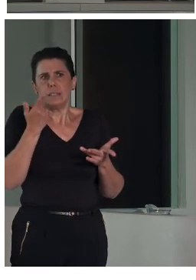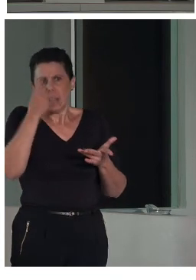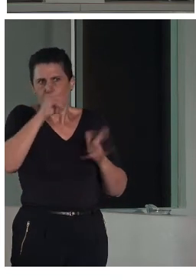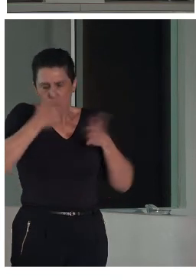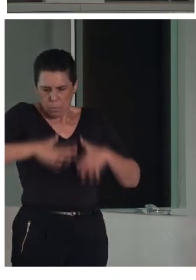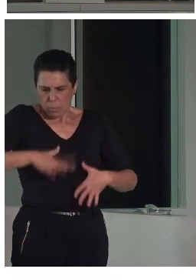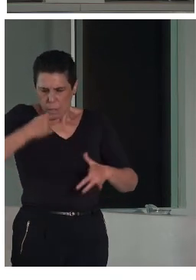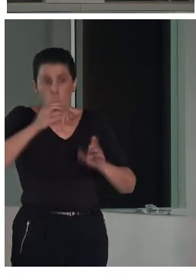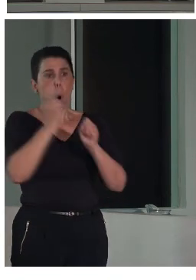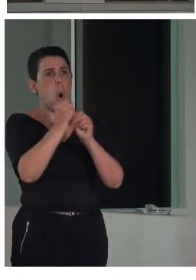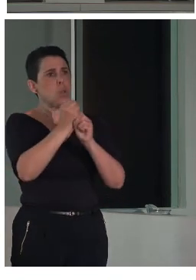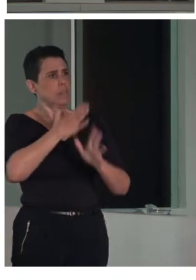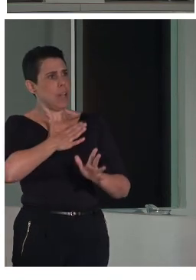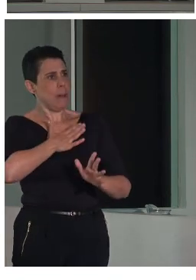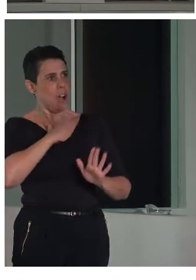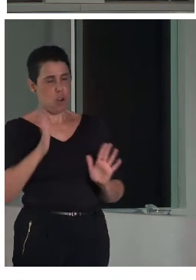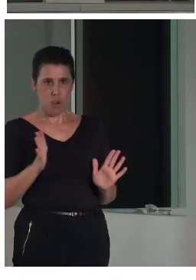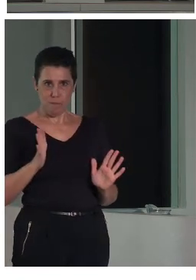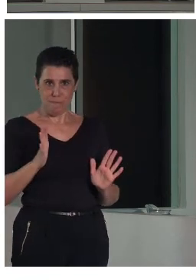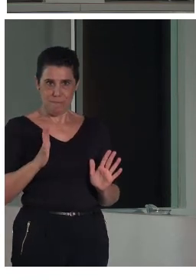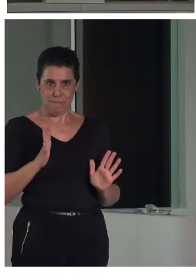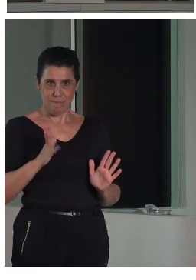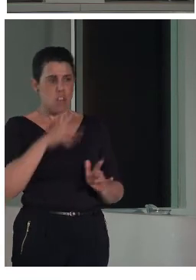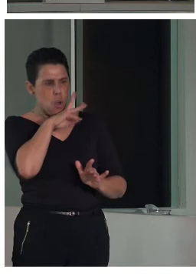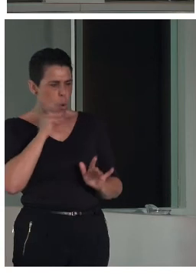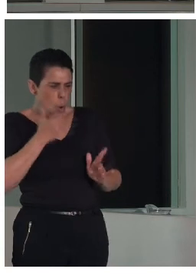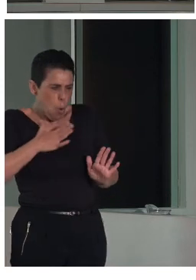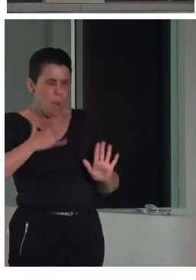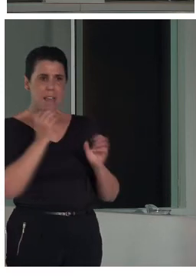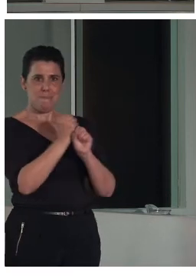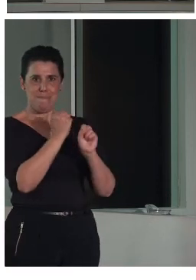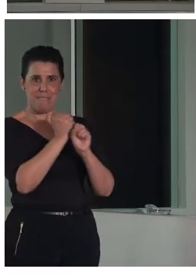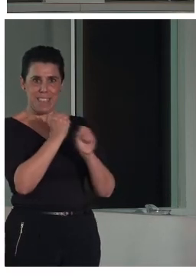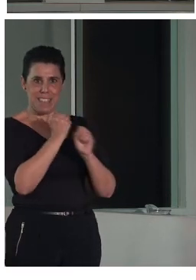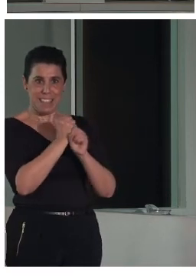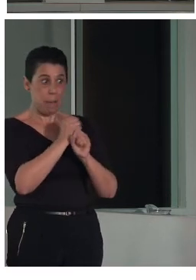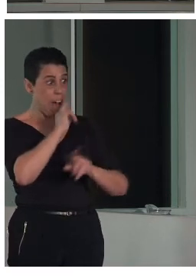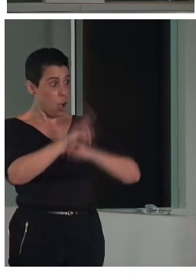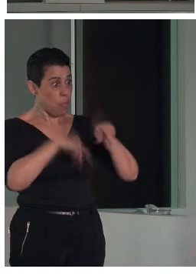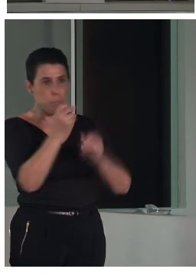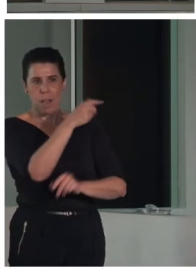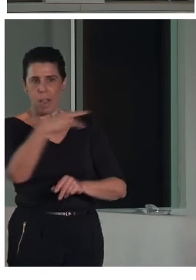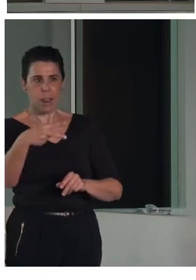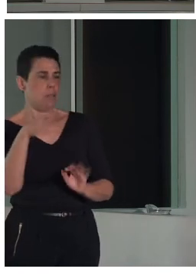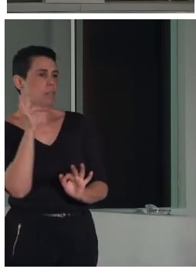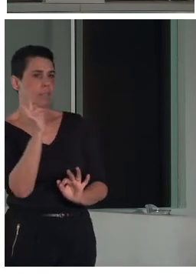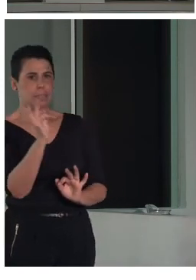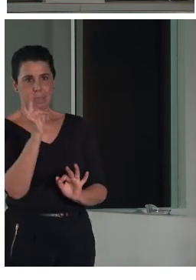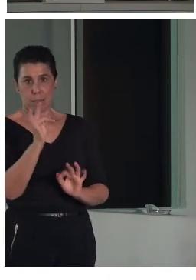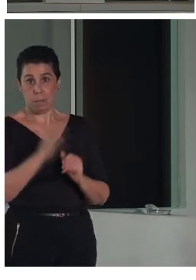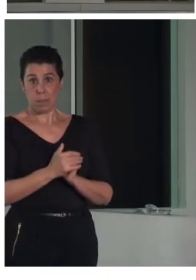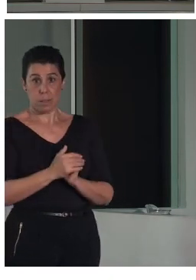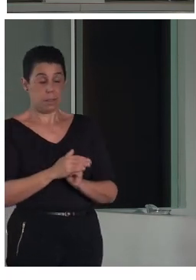efectivamente su valor tiene para ellos y para lo que aportan además de efecto al final hablamos de